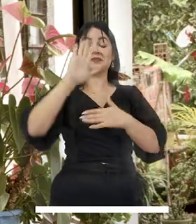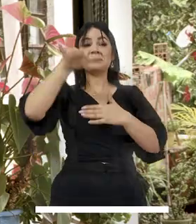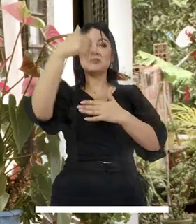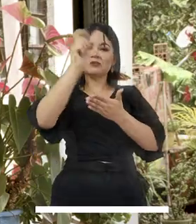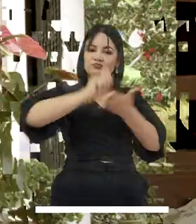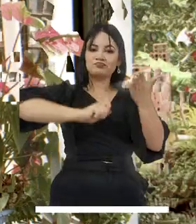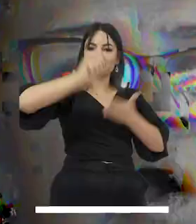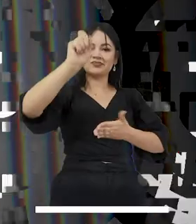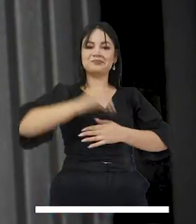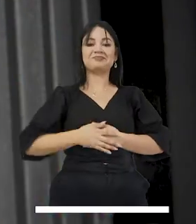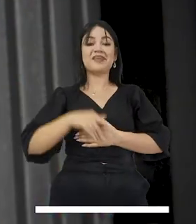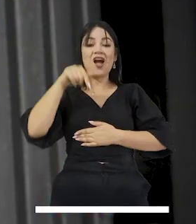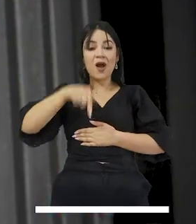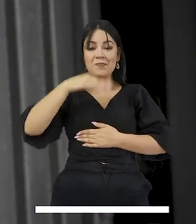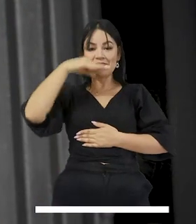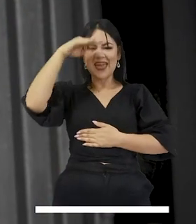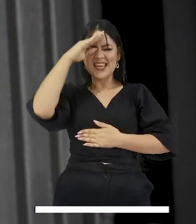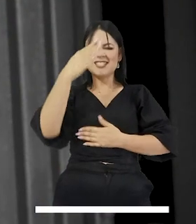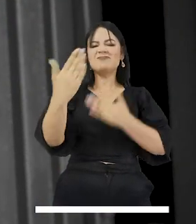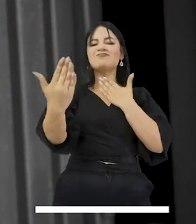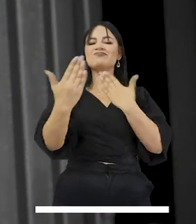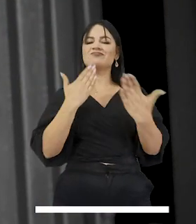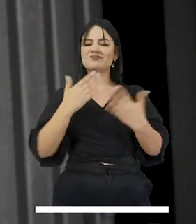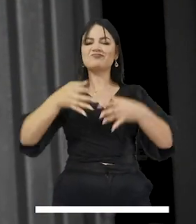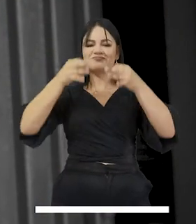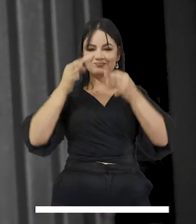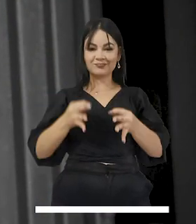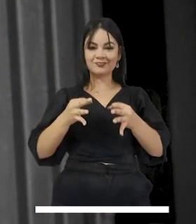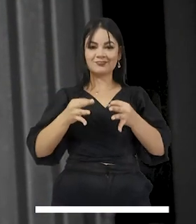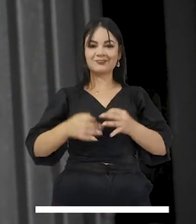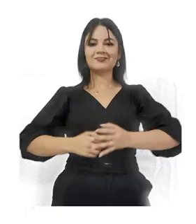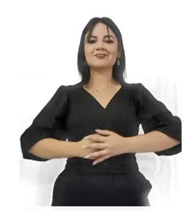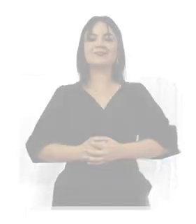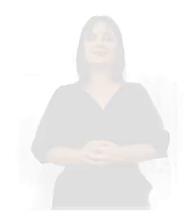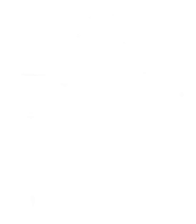poder ser aprobado. Hoy Medellín confía. Medellín confía.